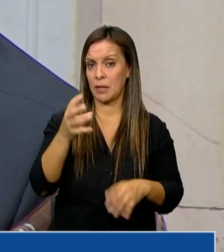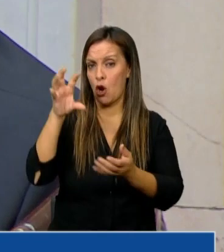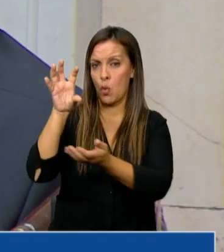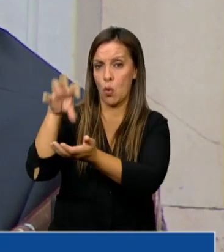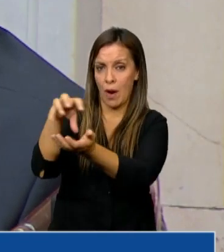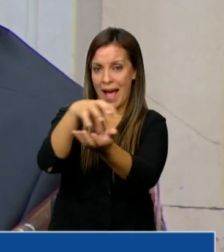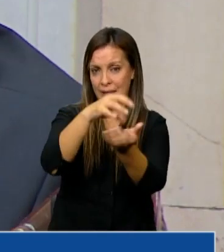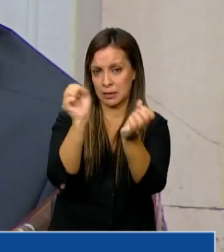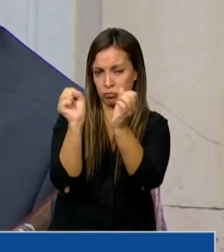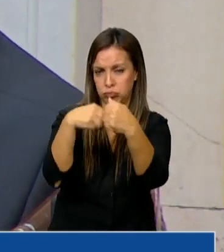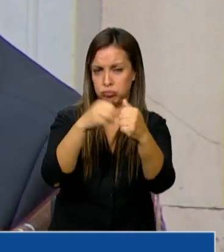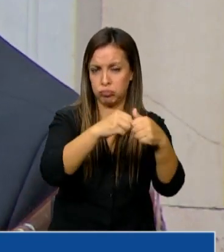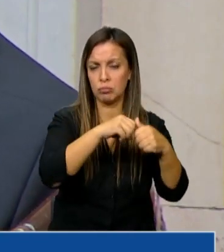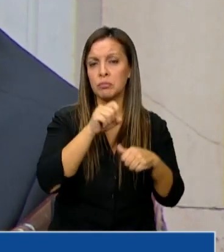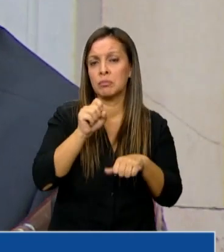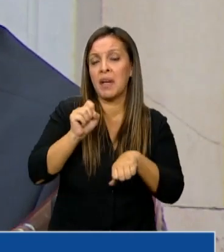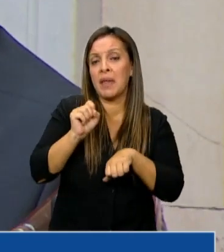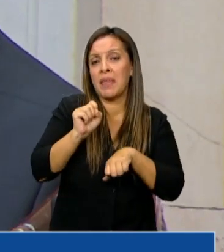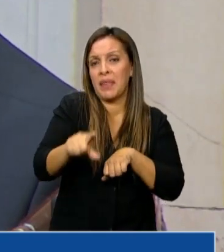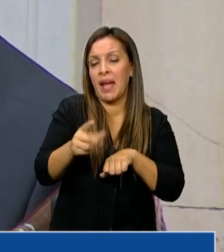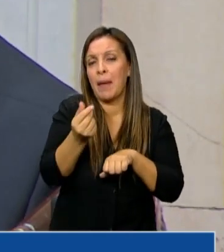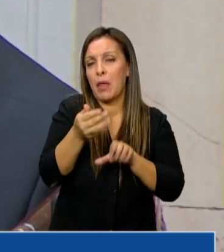que existen en la ciudad de Rosario,